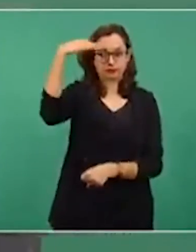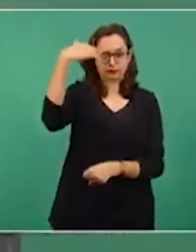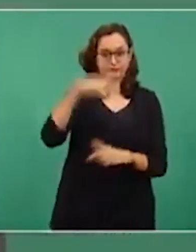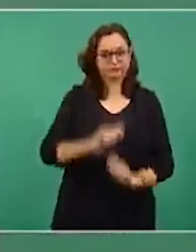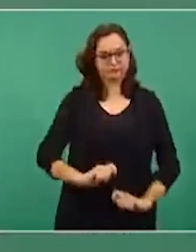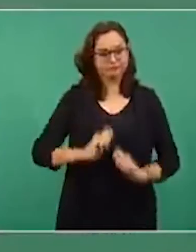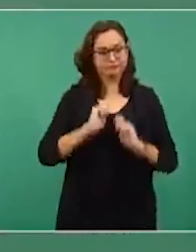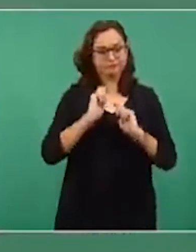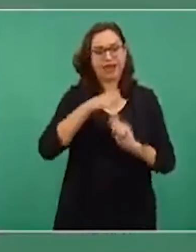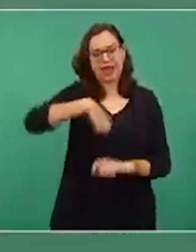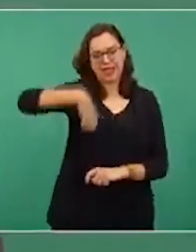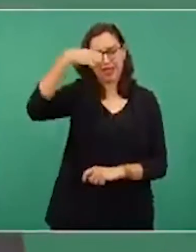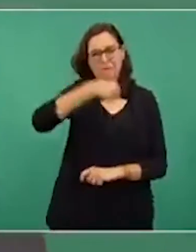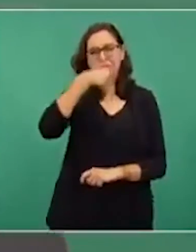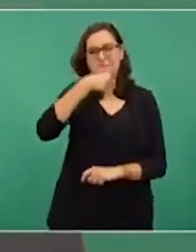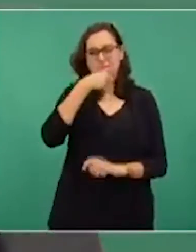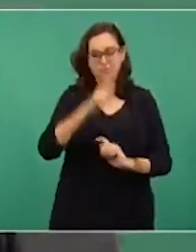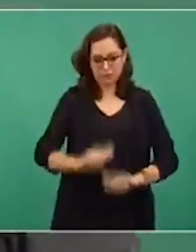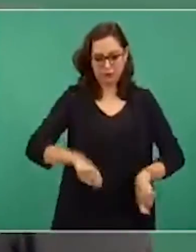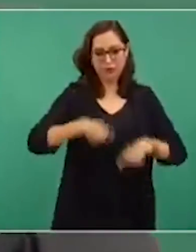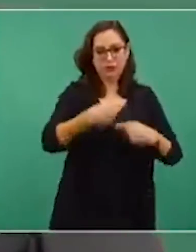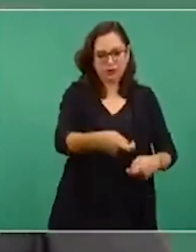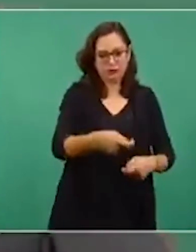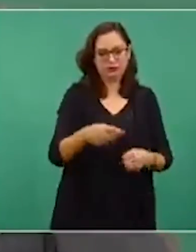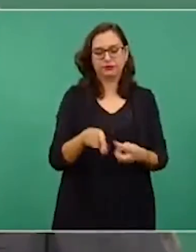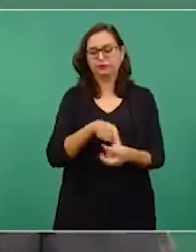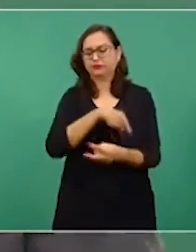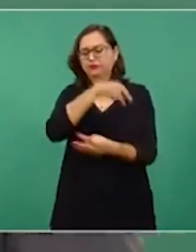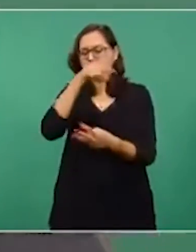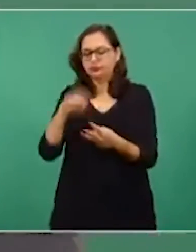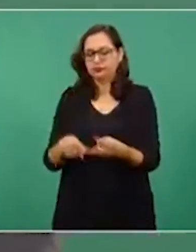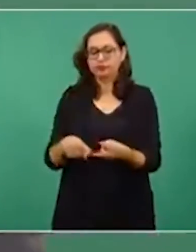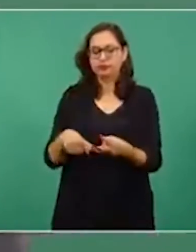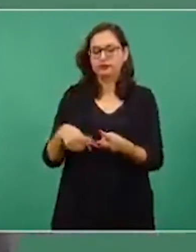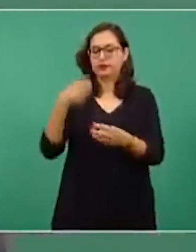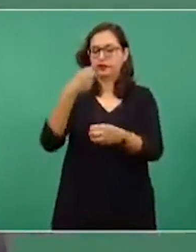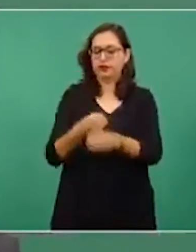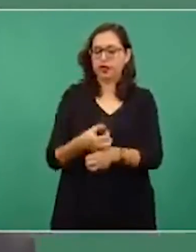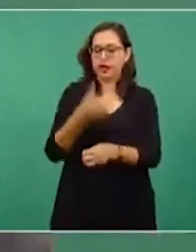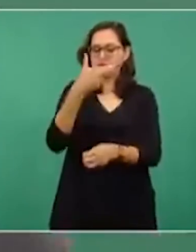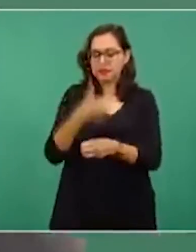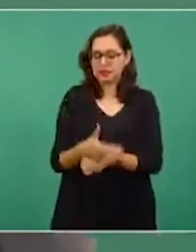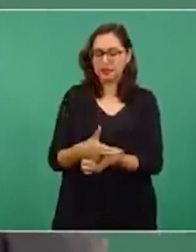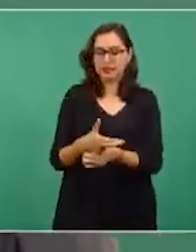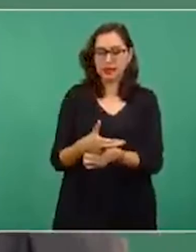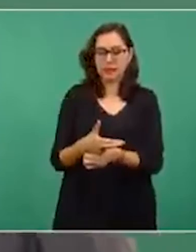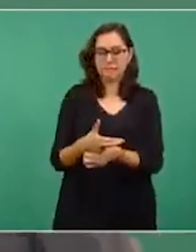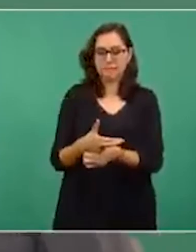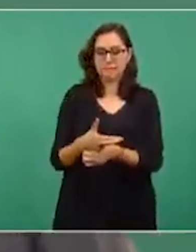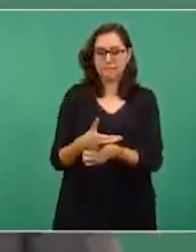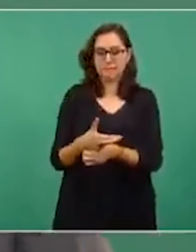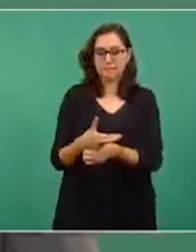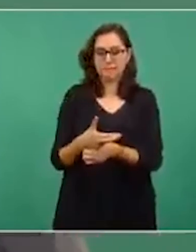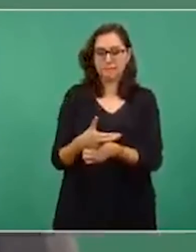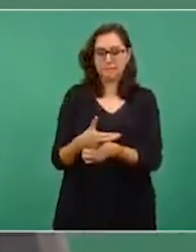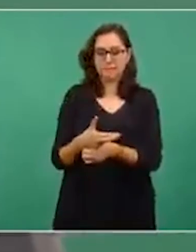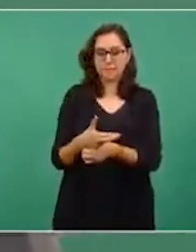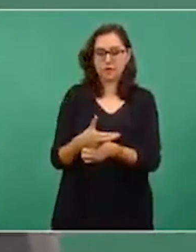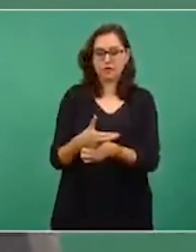¿por qué no tenemos una secretaría para